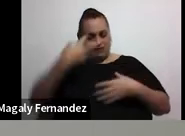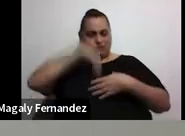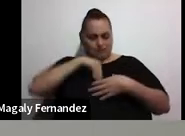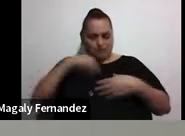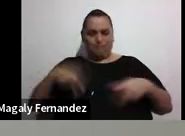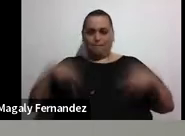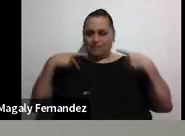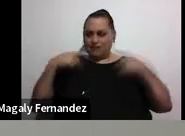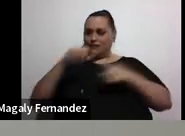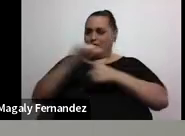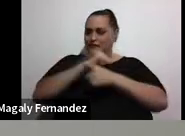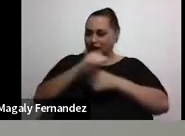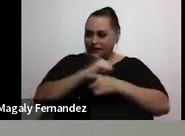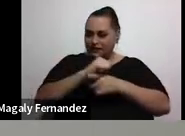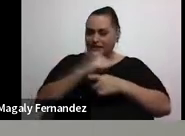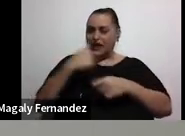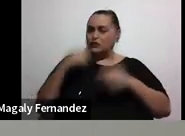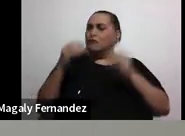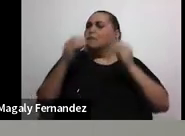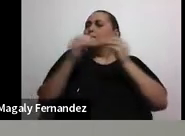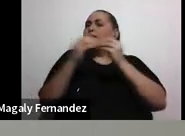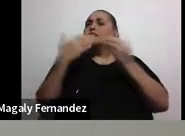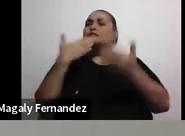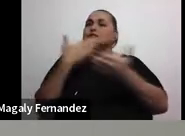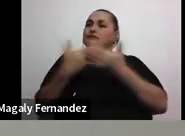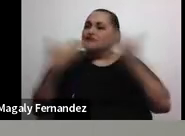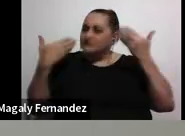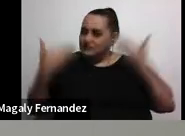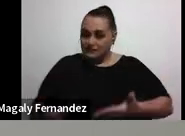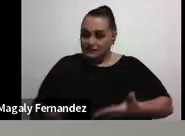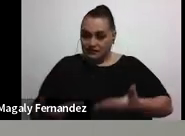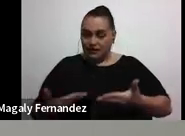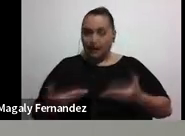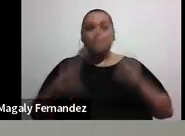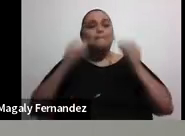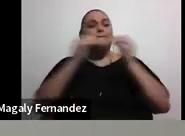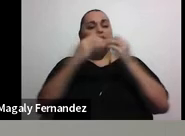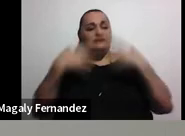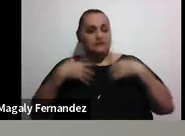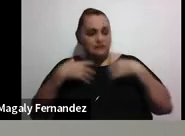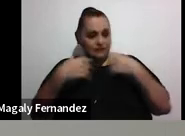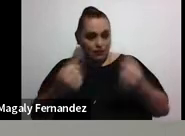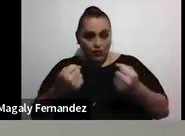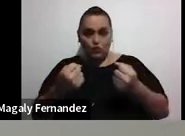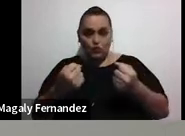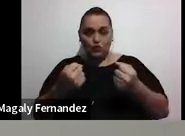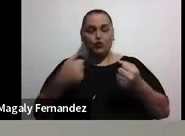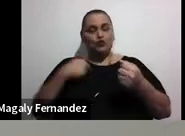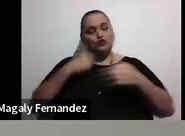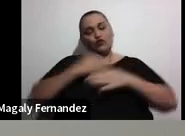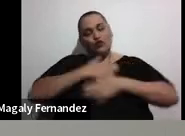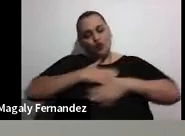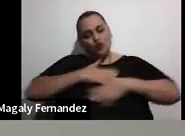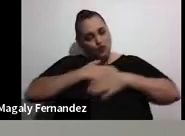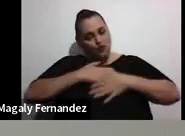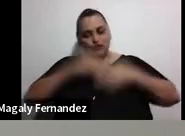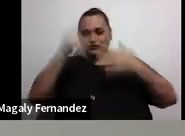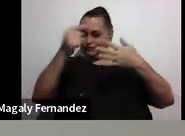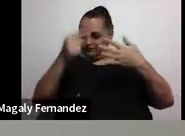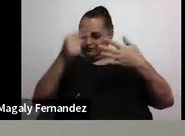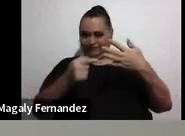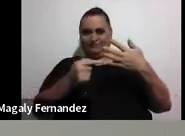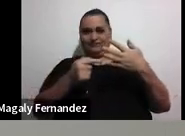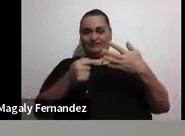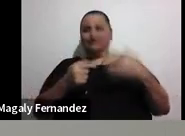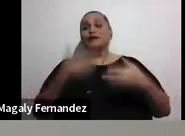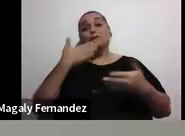Cómo puedo hacer para tener un poco más de bienestar y tener un poquito más de salud, de ocio. Porque vamos a ver un poco sobre eso. Porque efectivamente